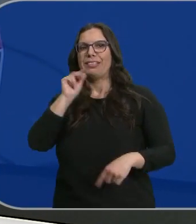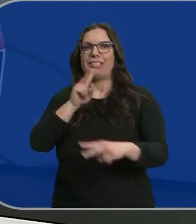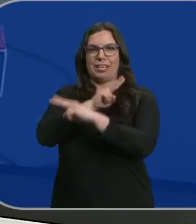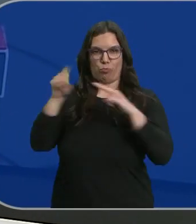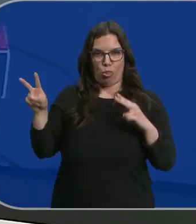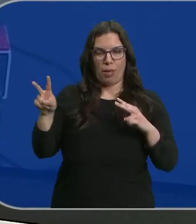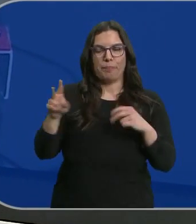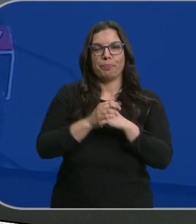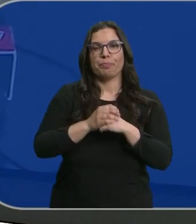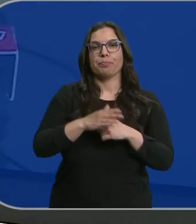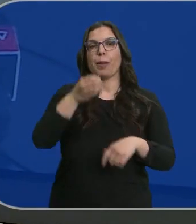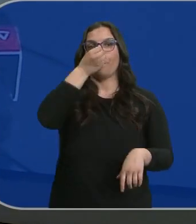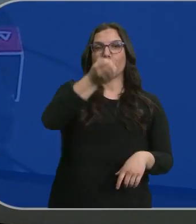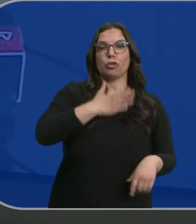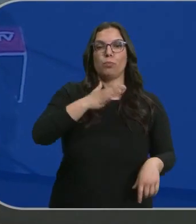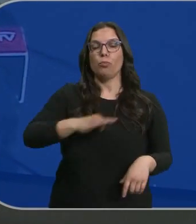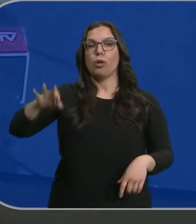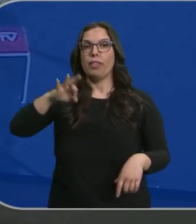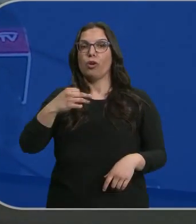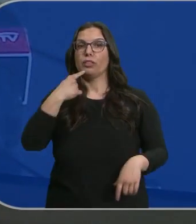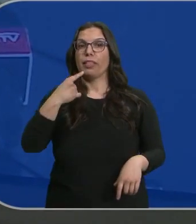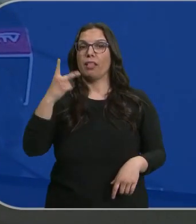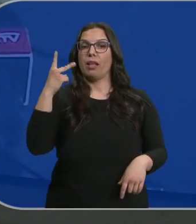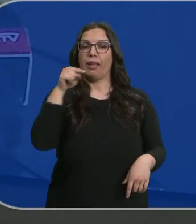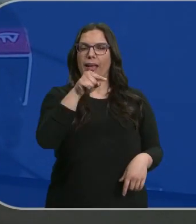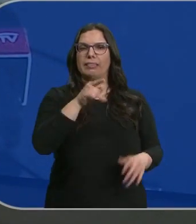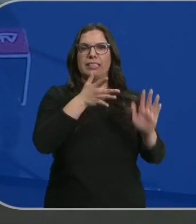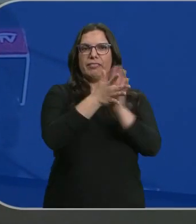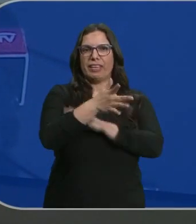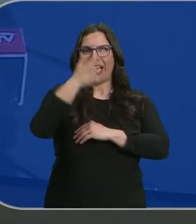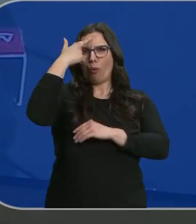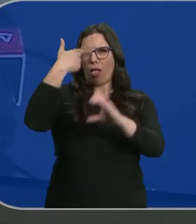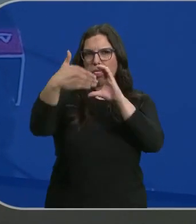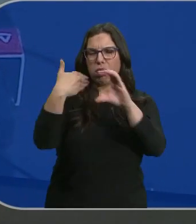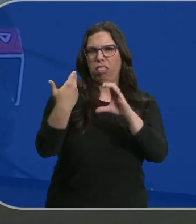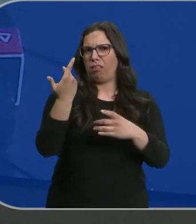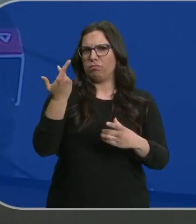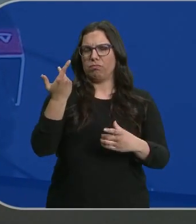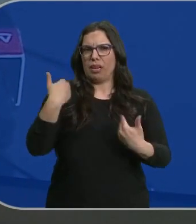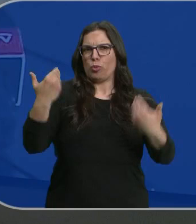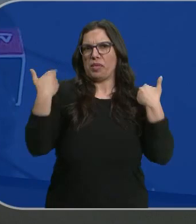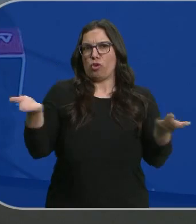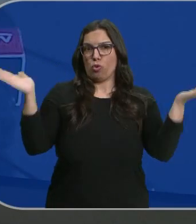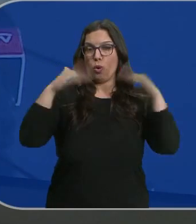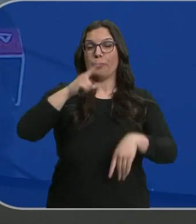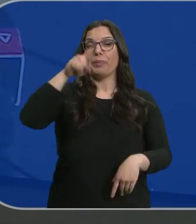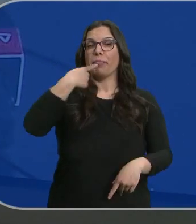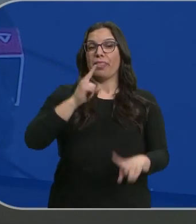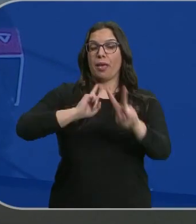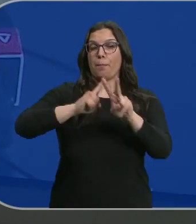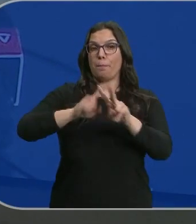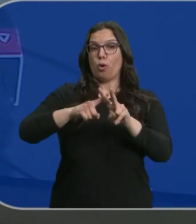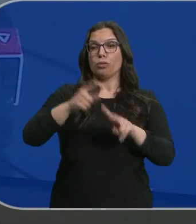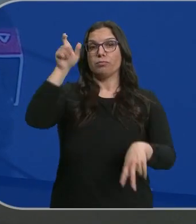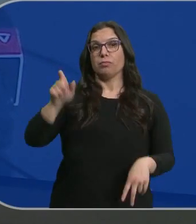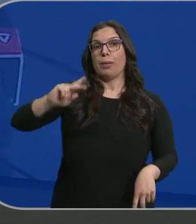PSOE y Unidas Podemos dicen ha demostrado una irresponsabilidad e ignorancia palmarias. Mientras Vox defiende que el vicepresidente de la Junta